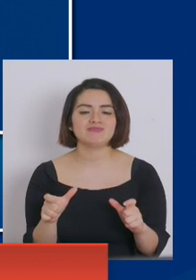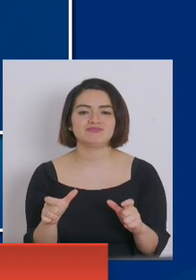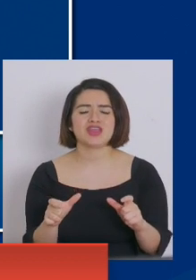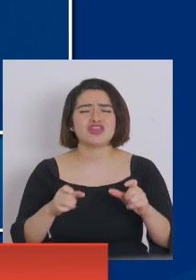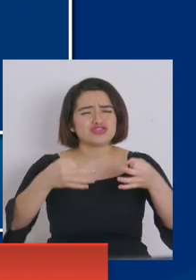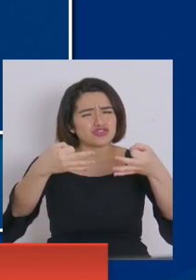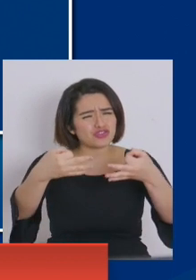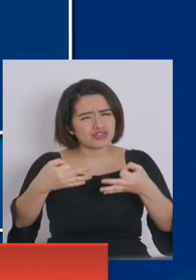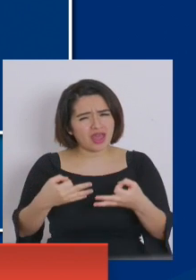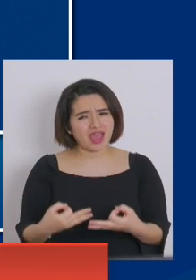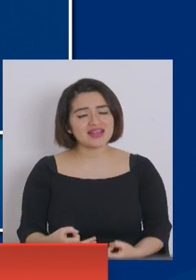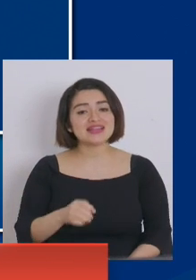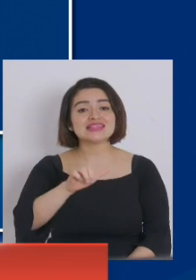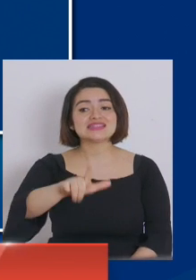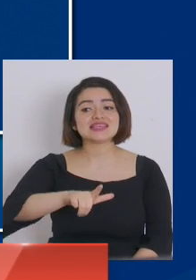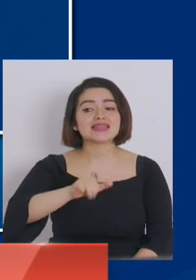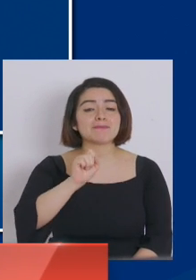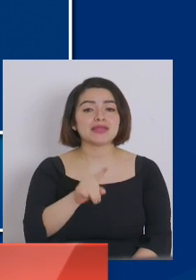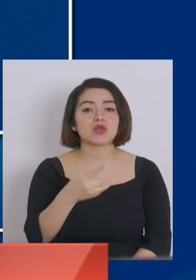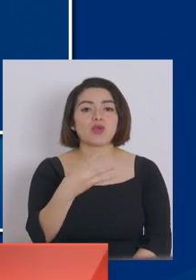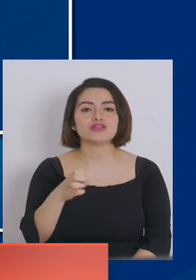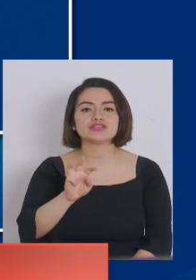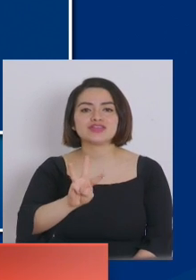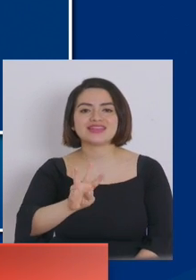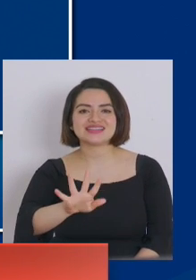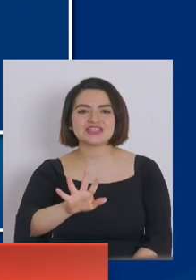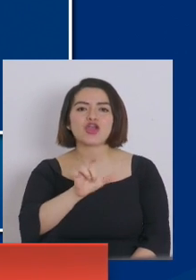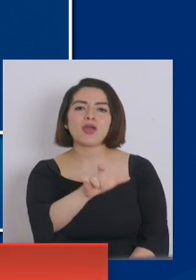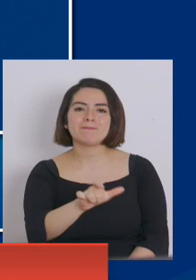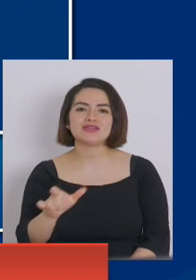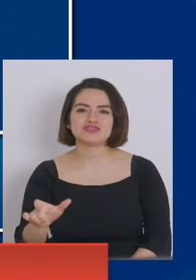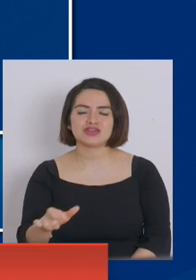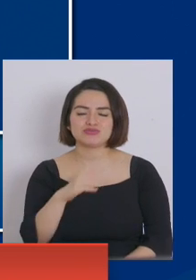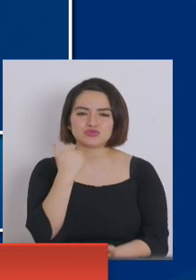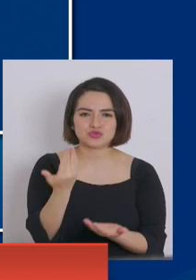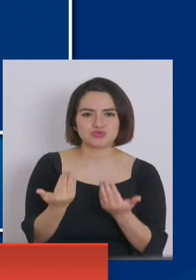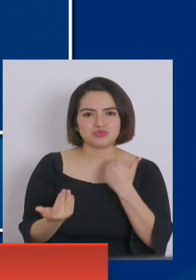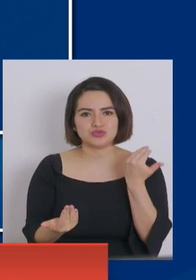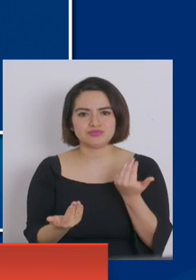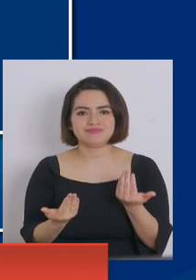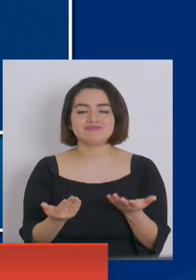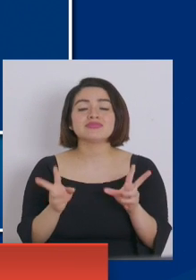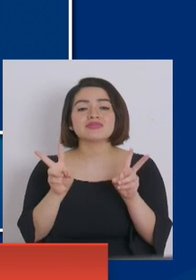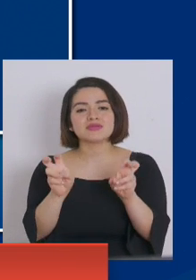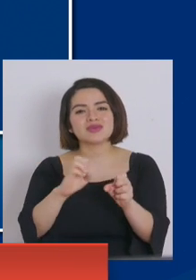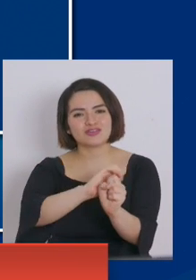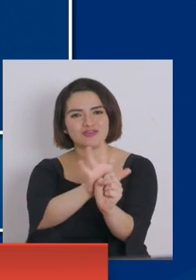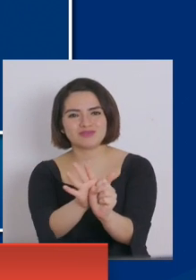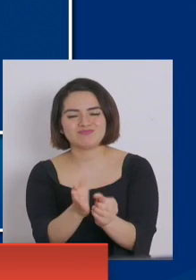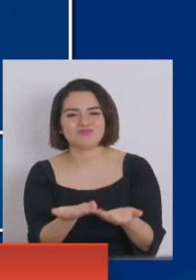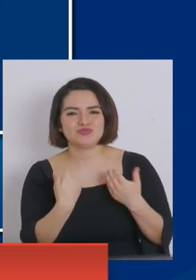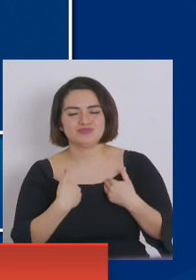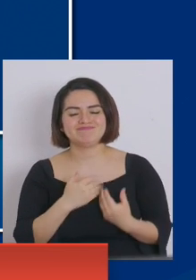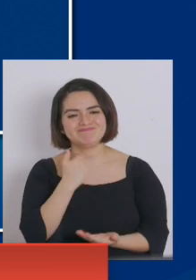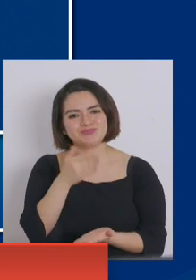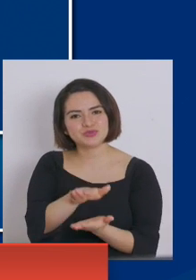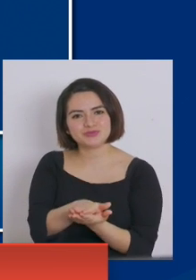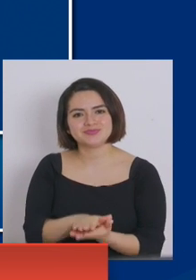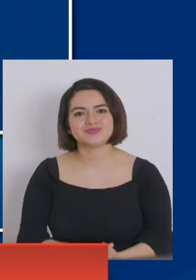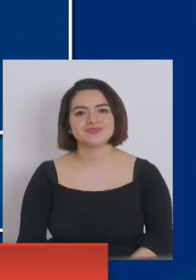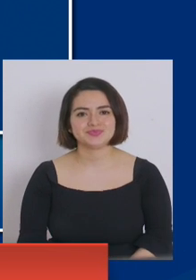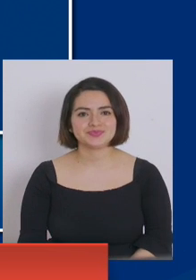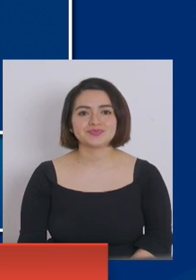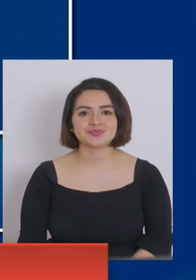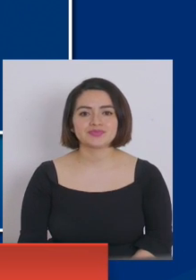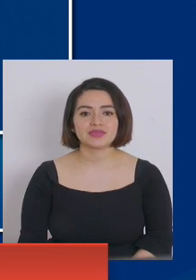total de 17.435 personas fallecidas asociadas al COVID-19. Las